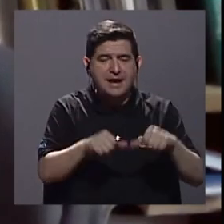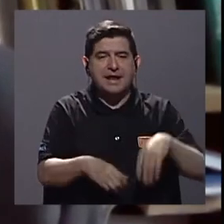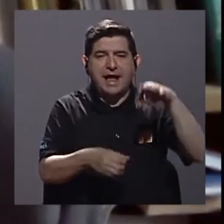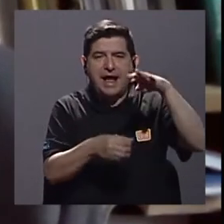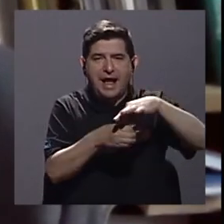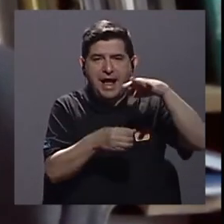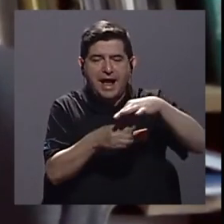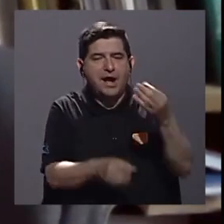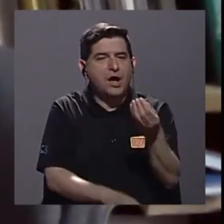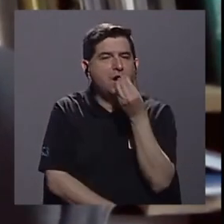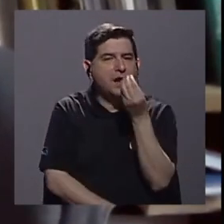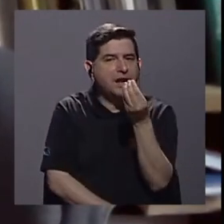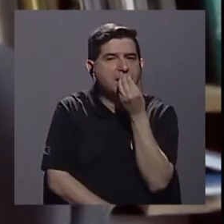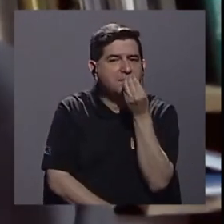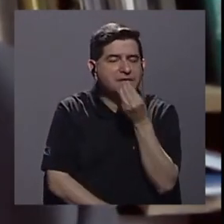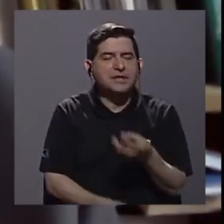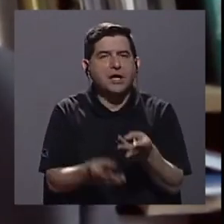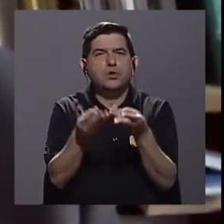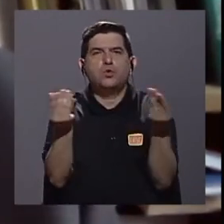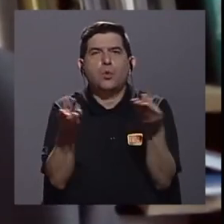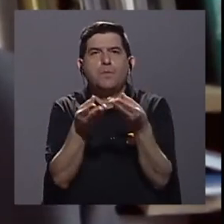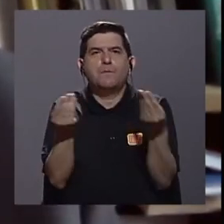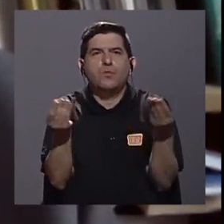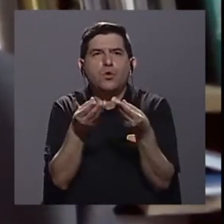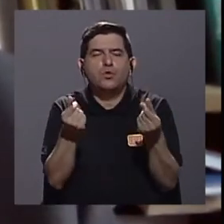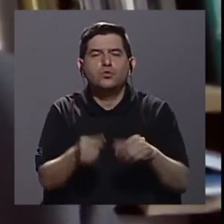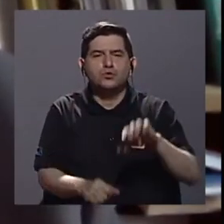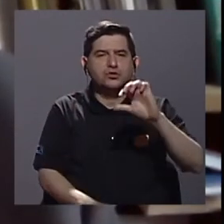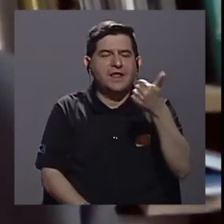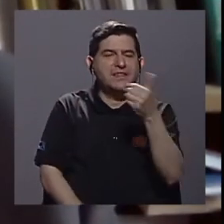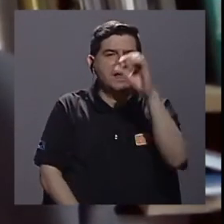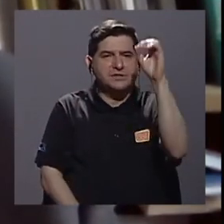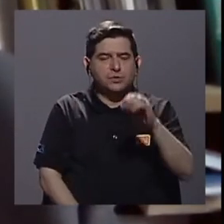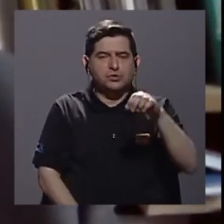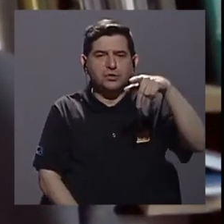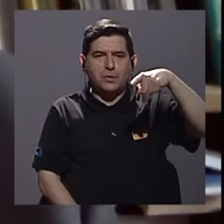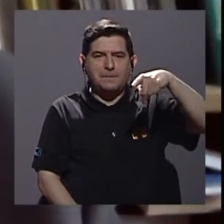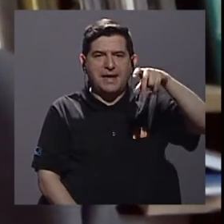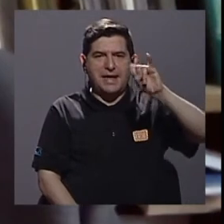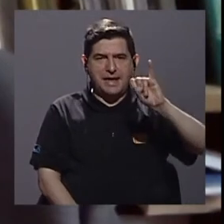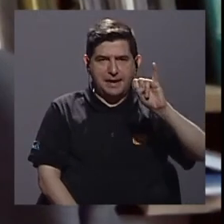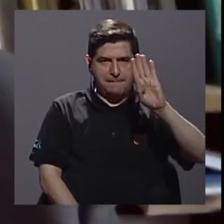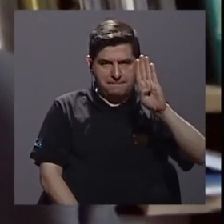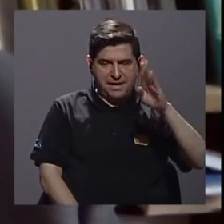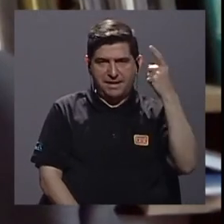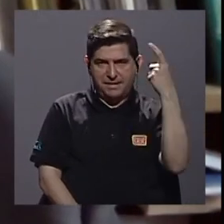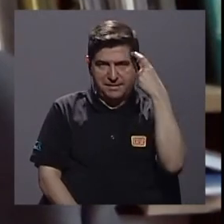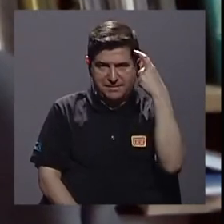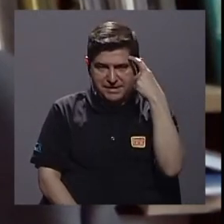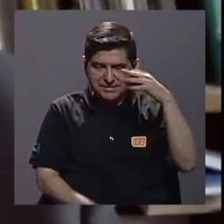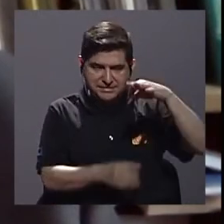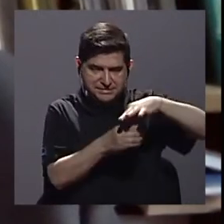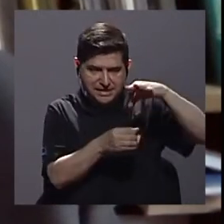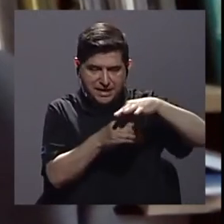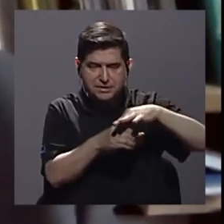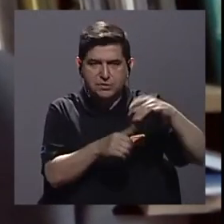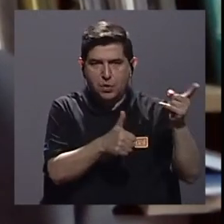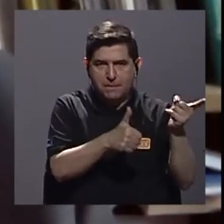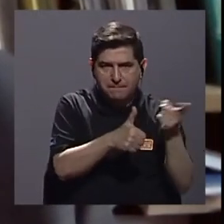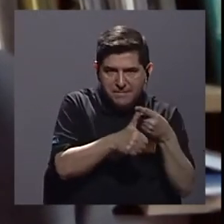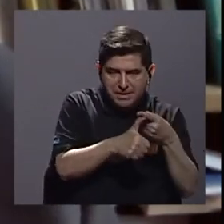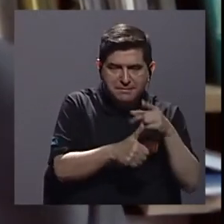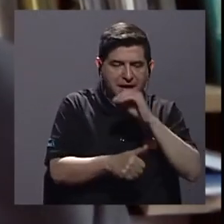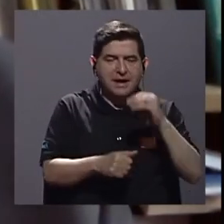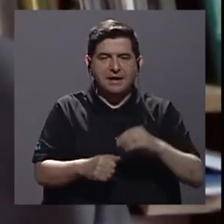genera alrededor del 10% del PIB, cuando consideramos la agricultura primaria y la